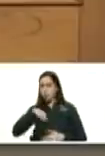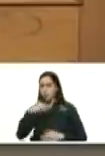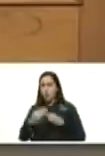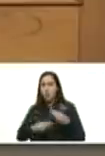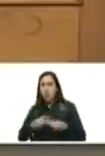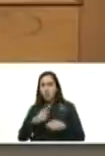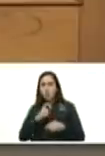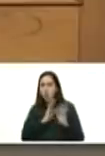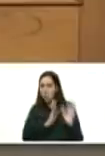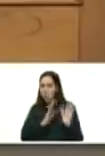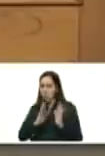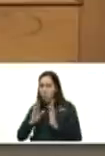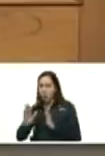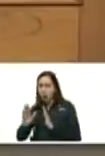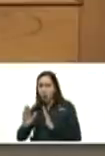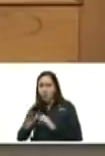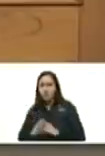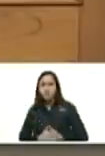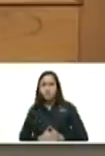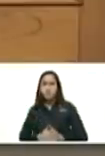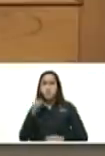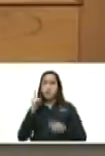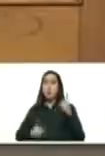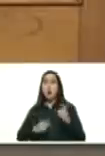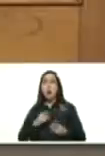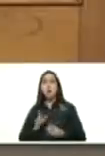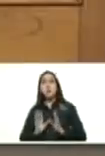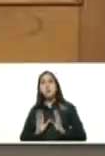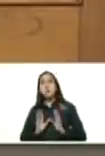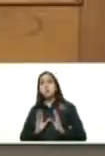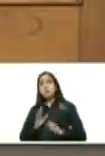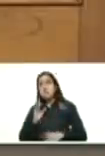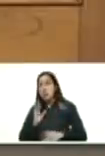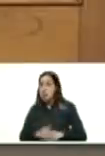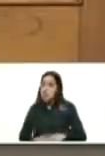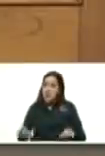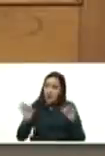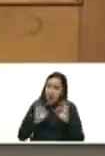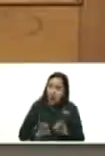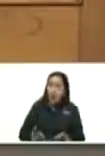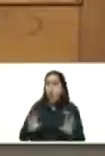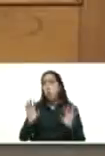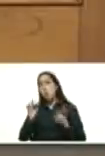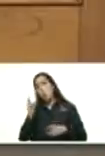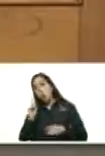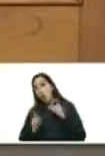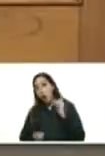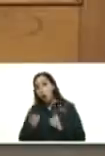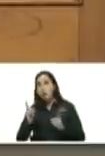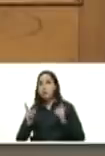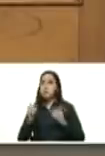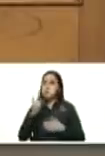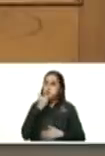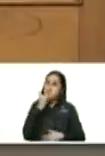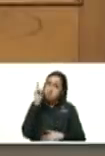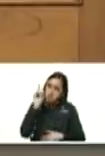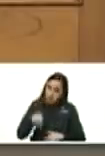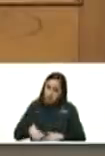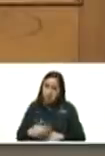etapa a veces hicimos lo suficiente a veces no hicimos lo suficiente a veces cometimos errores